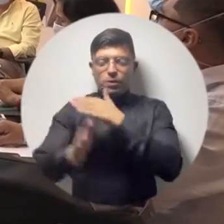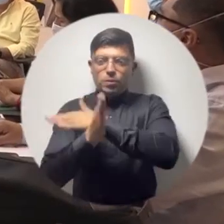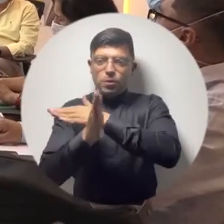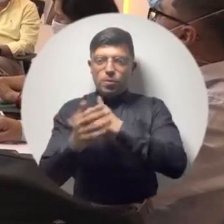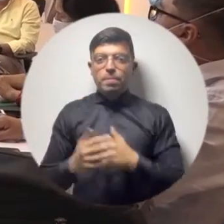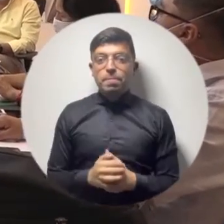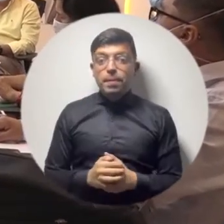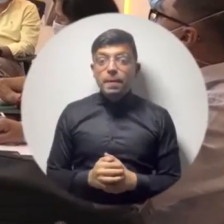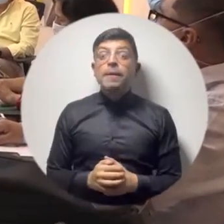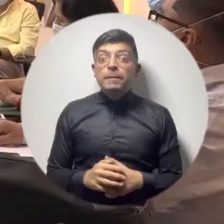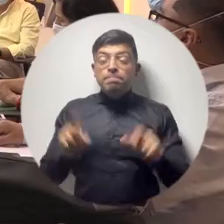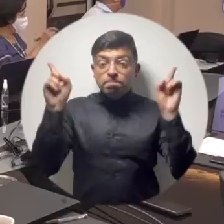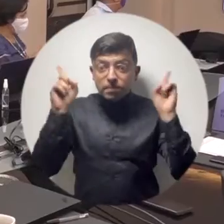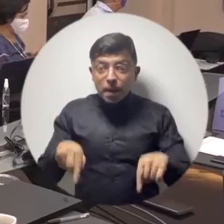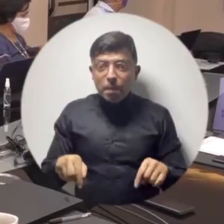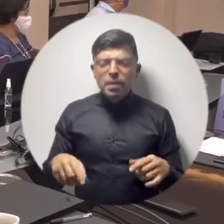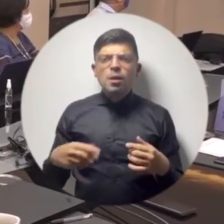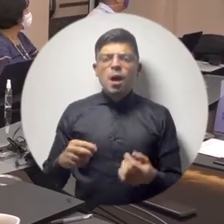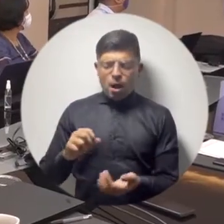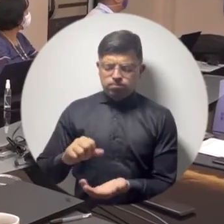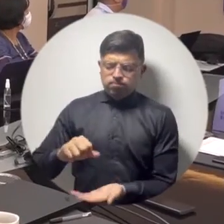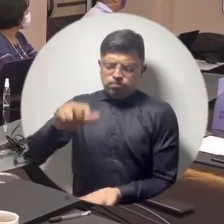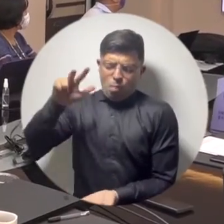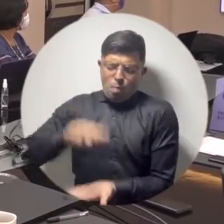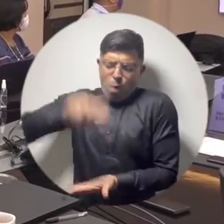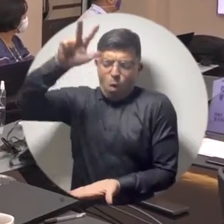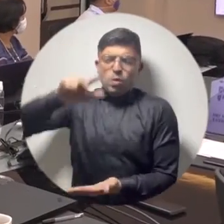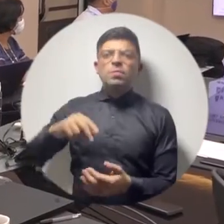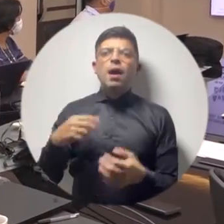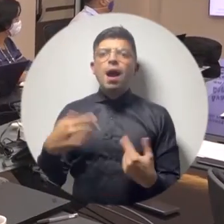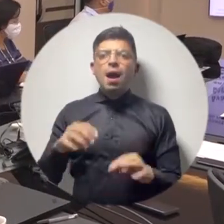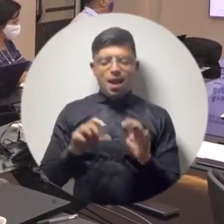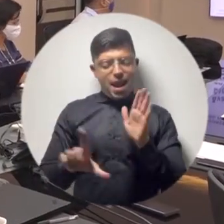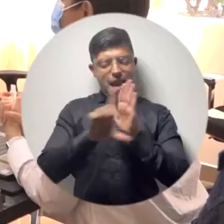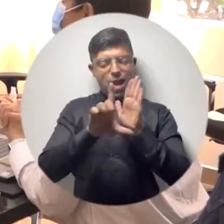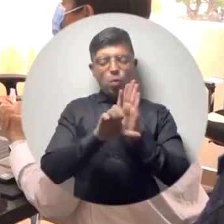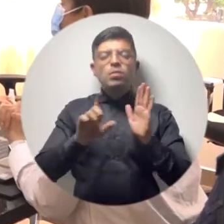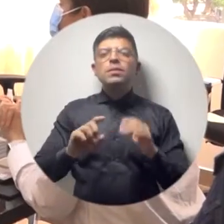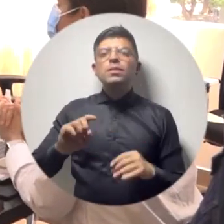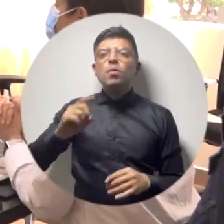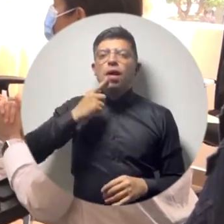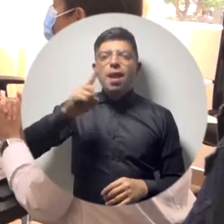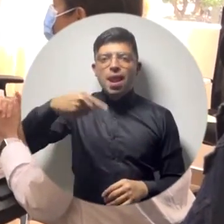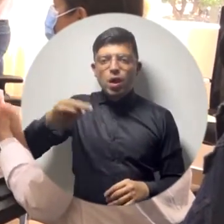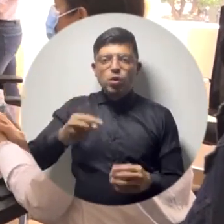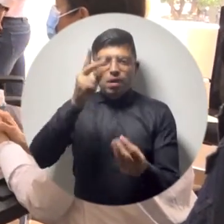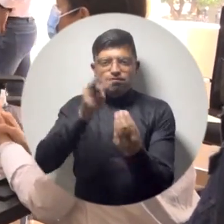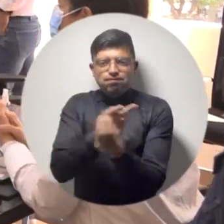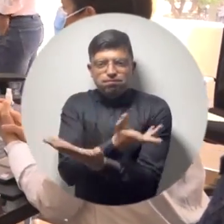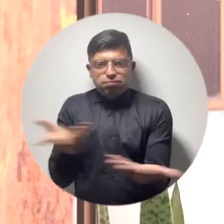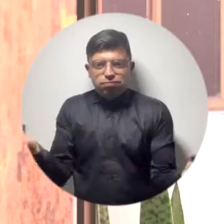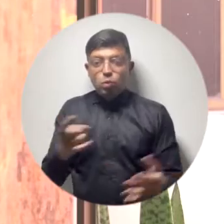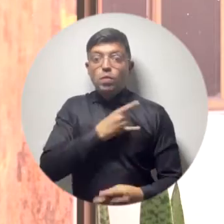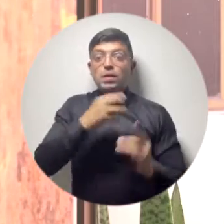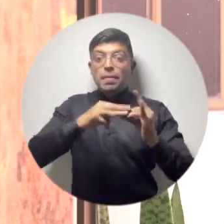Por otro lado, también se aprobó la política de plurilingüismo de la Universidad del Magdalena, un segundo idioma